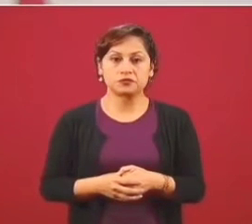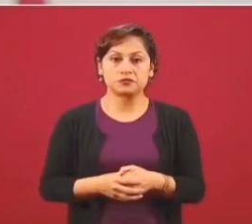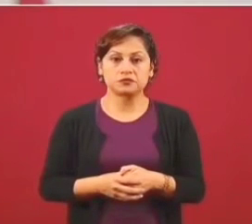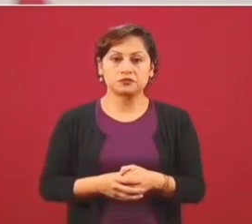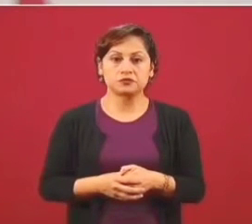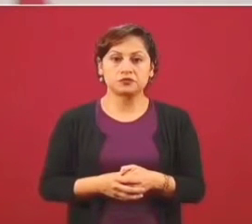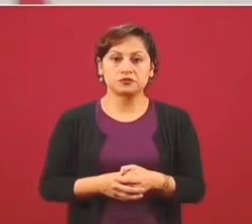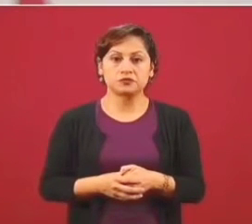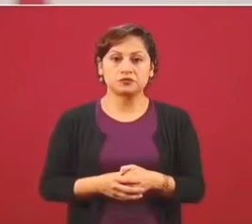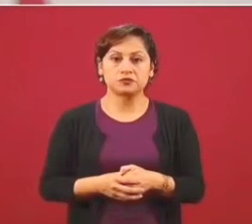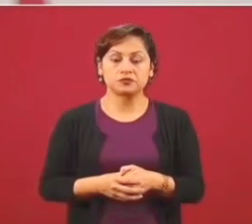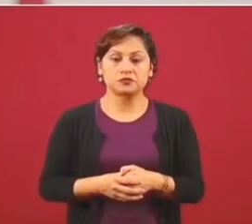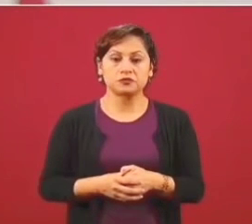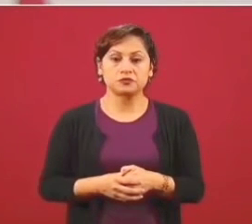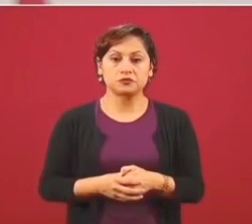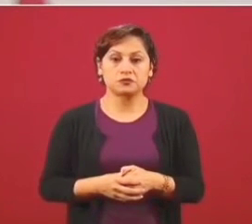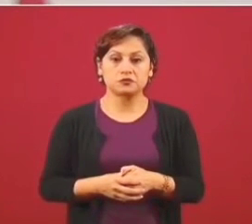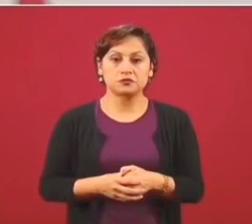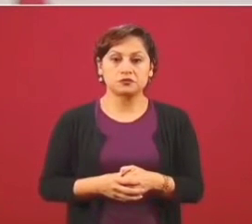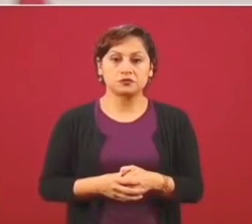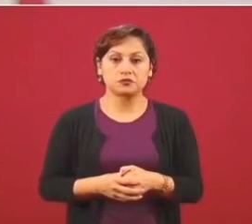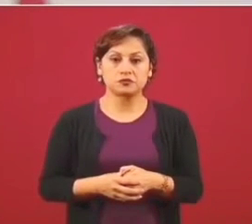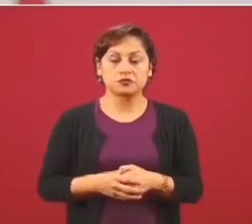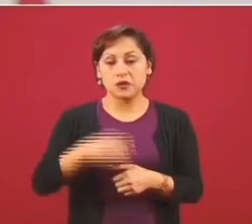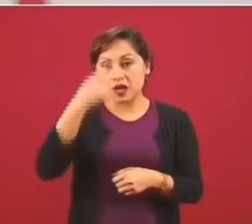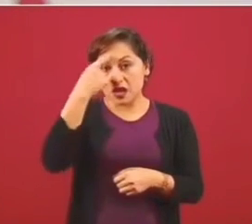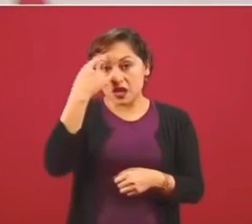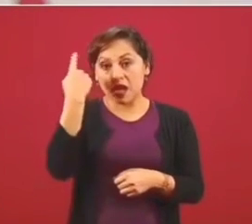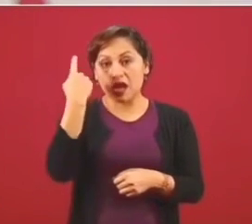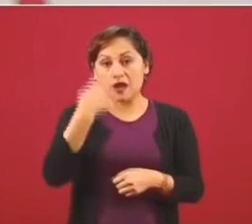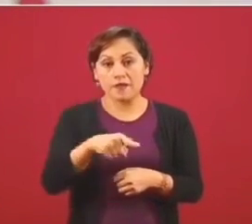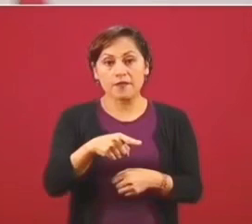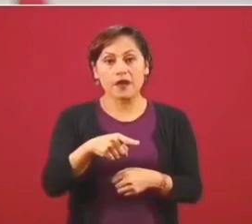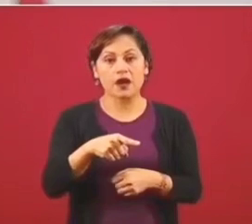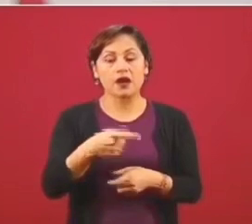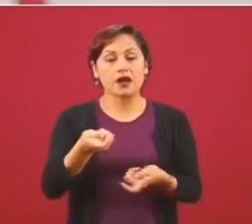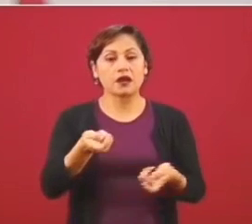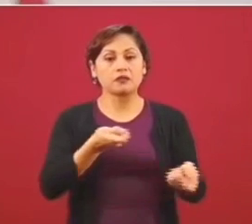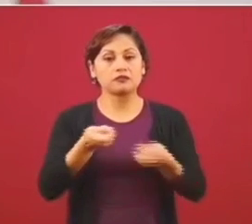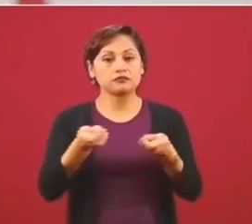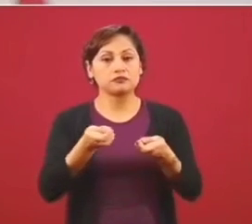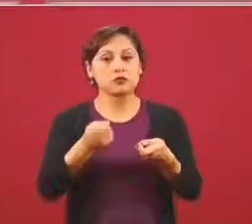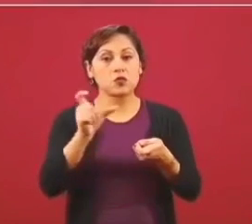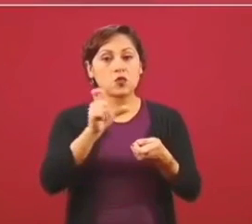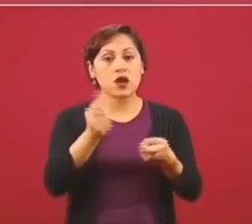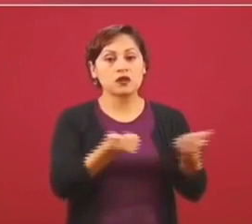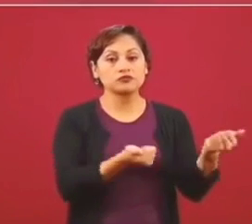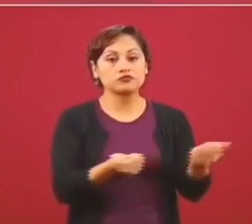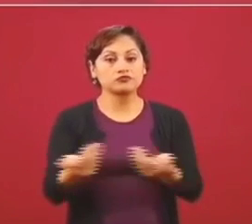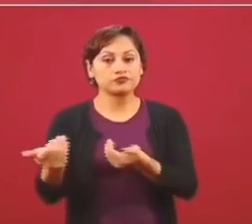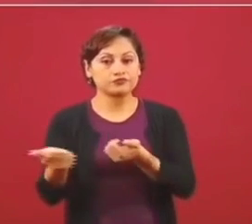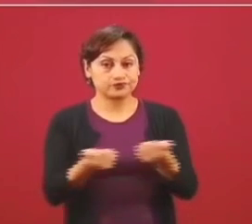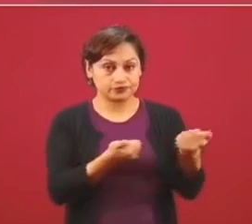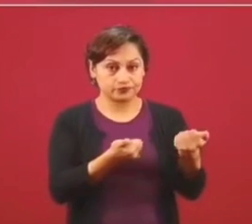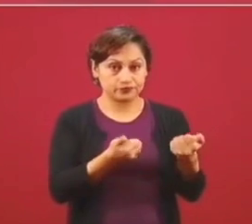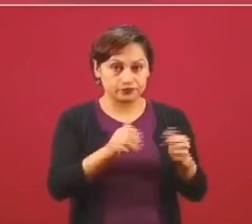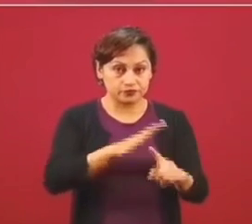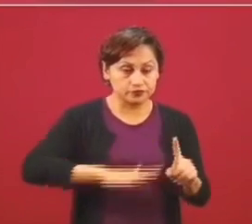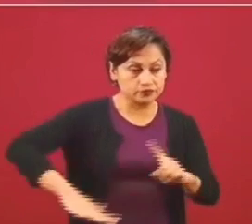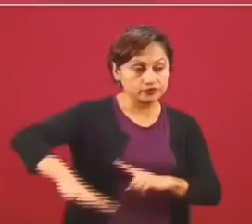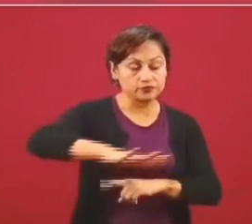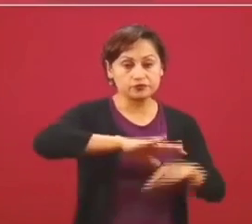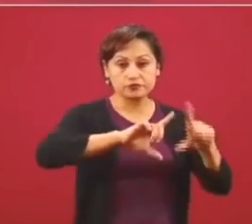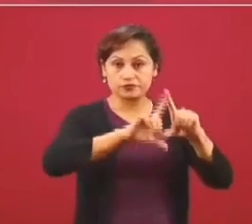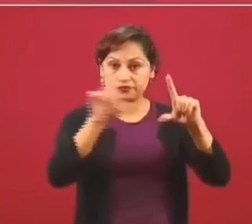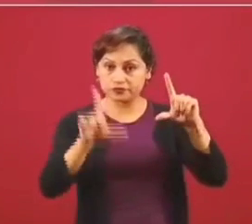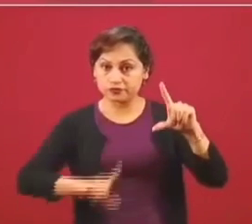con las comunicaciones terrestres y la aviación,